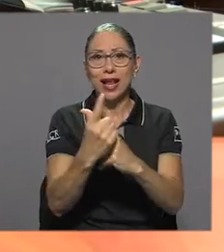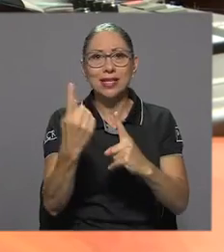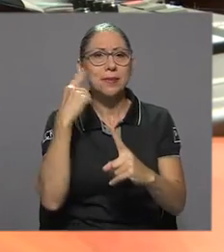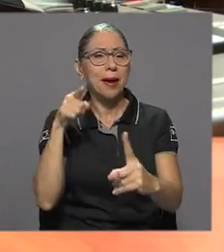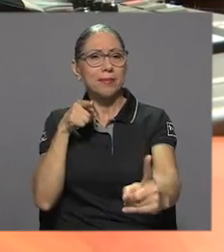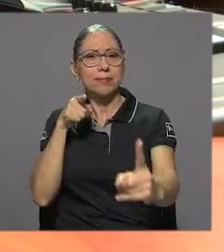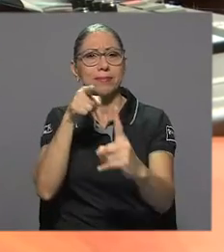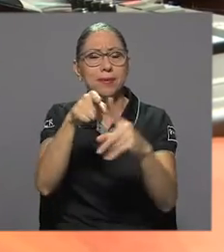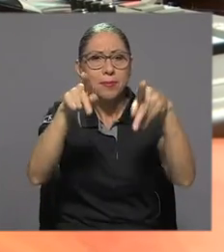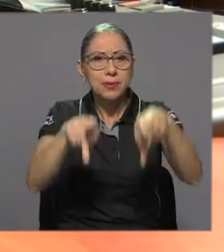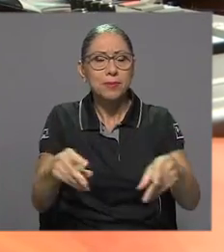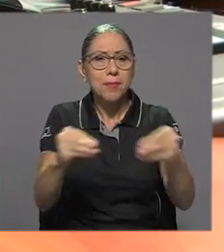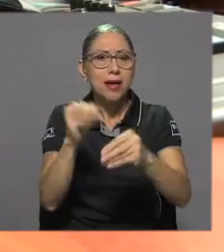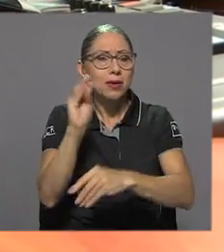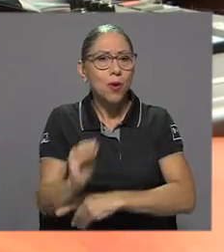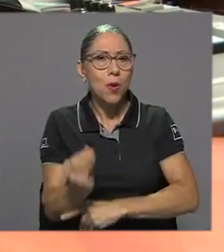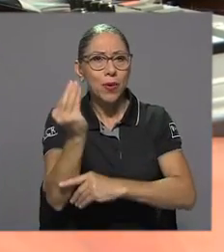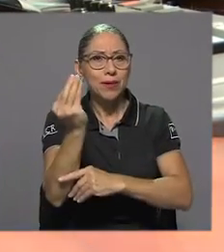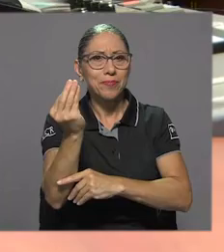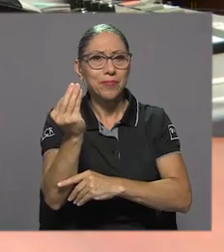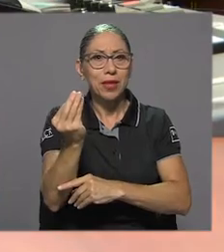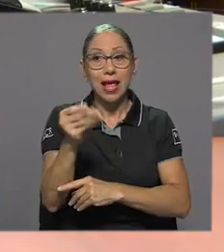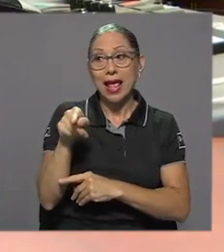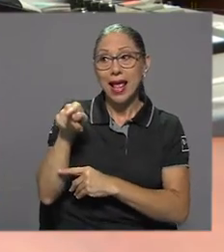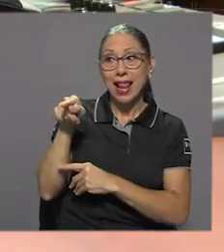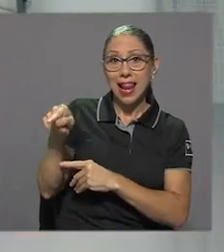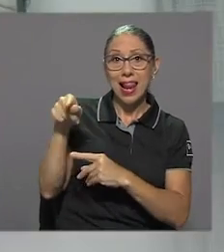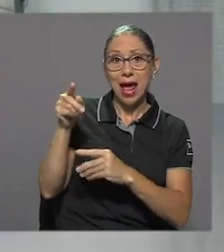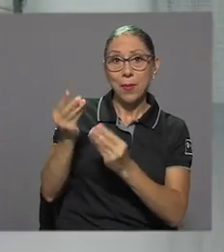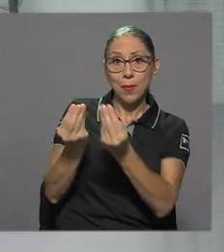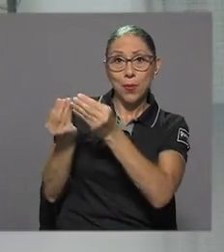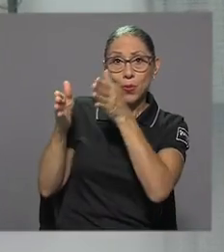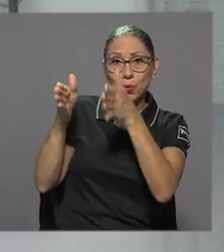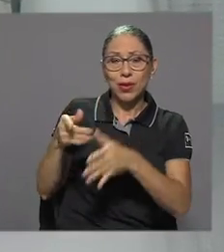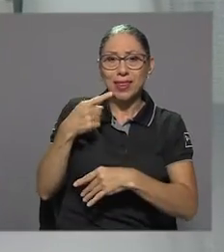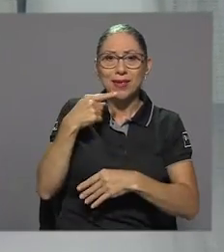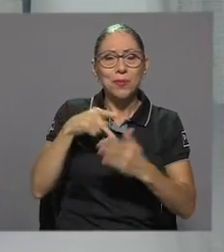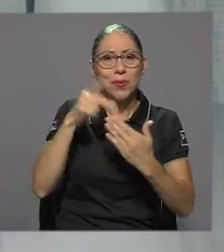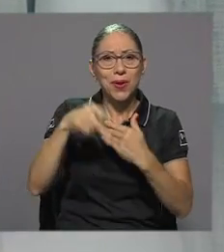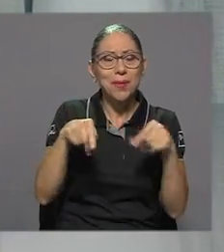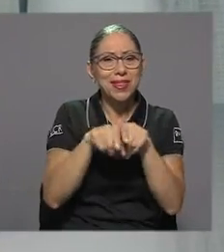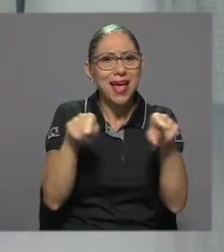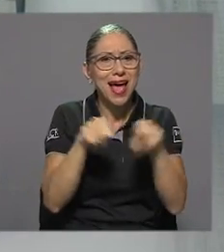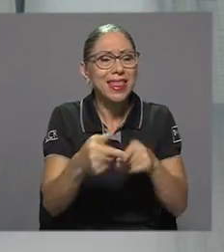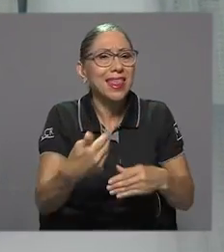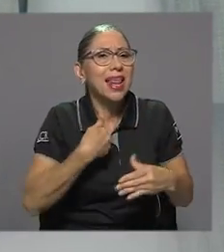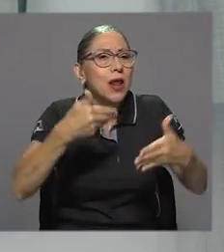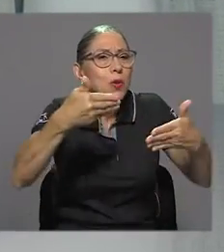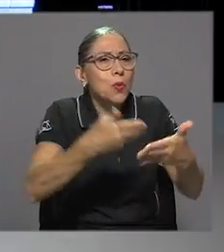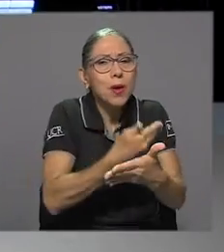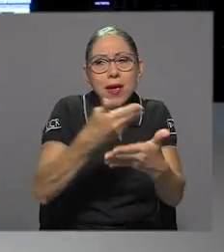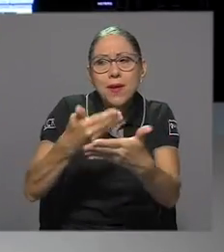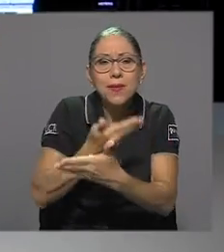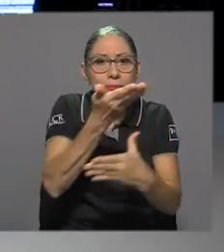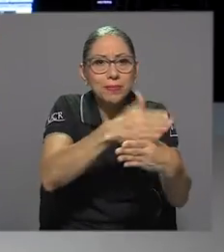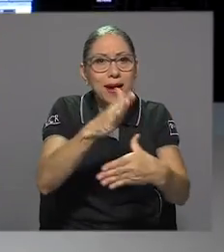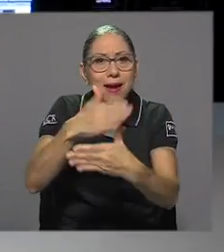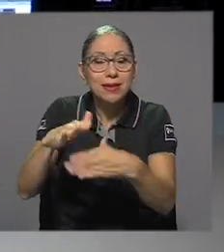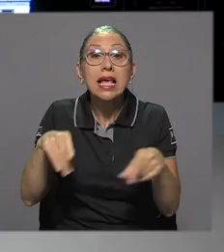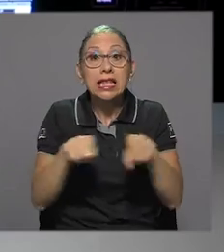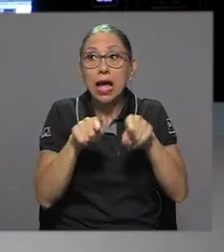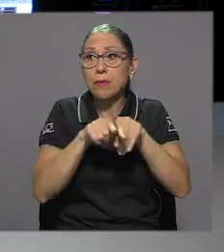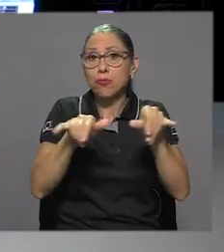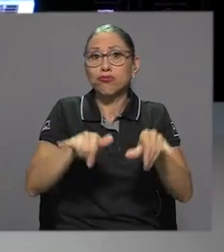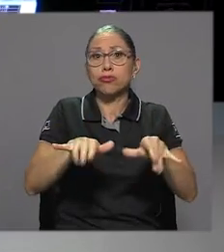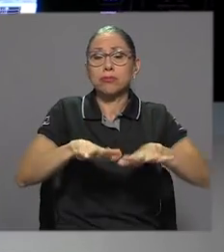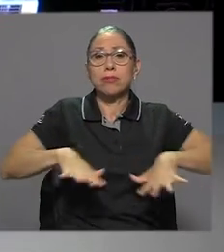público más joven. La productora señaló que el programa también contará con nuevas secciones, habrá espacio para